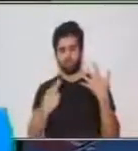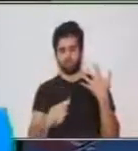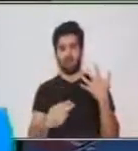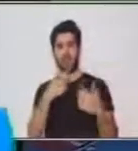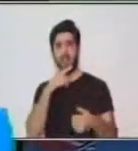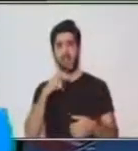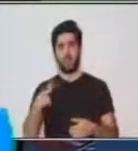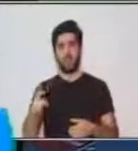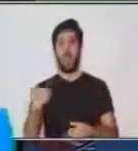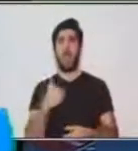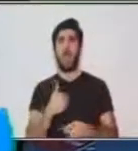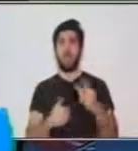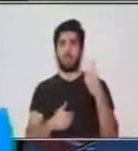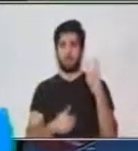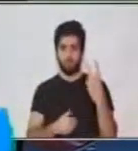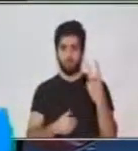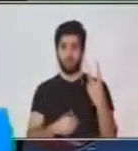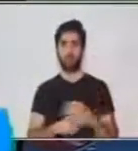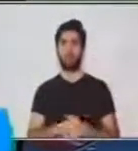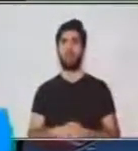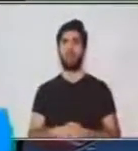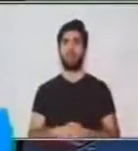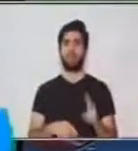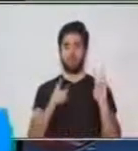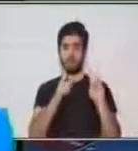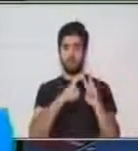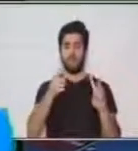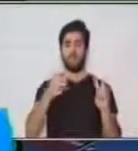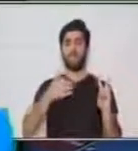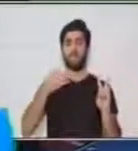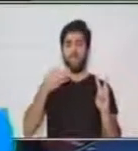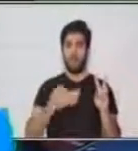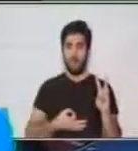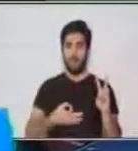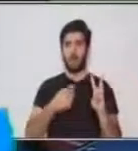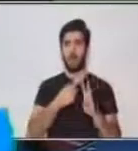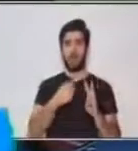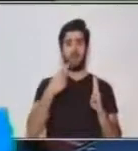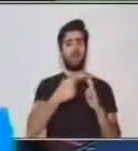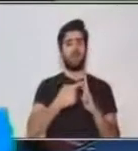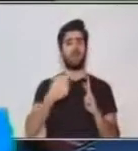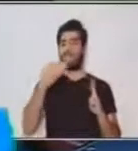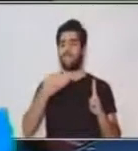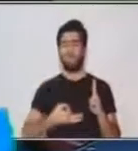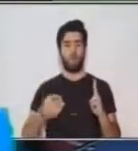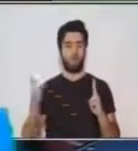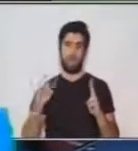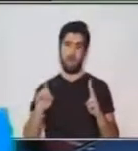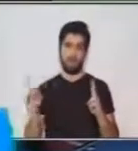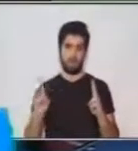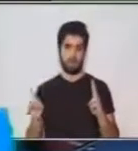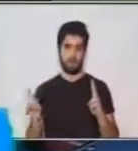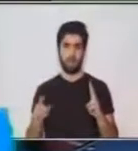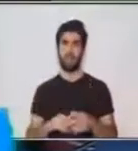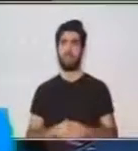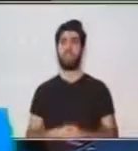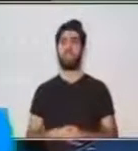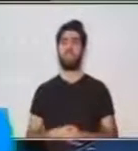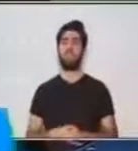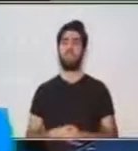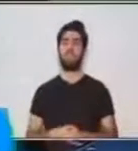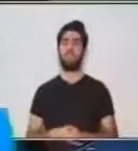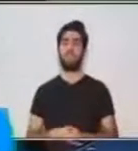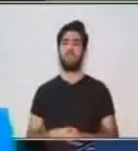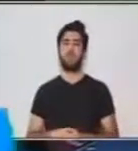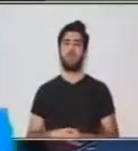registros. Un registro formal y un registro informal o coloquial.